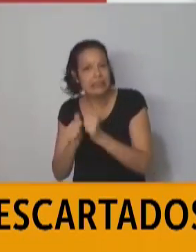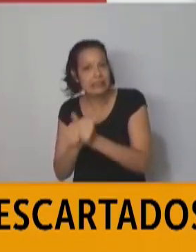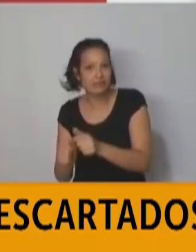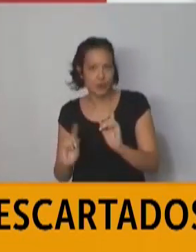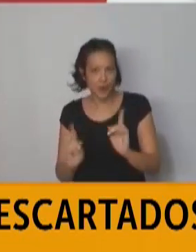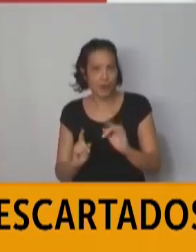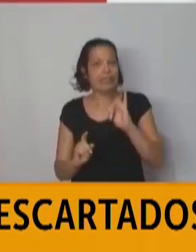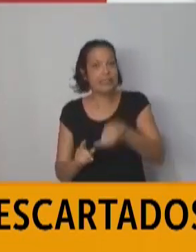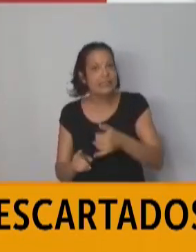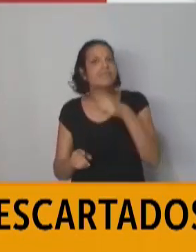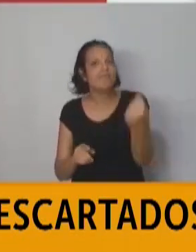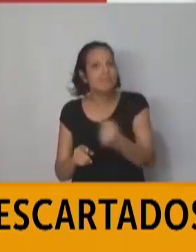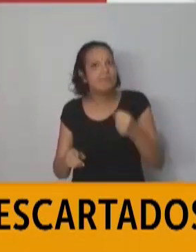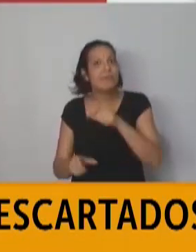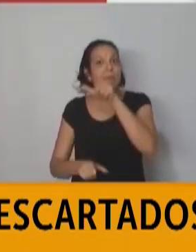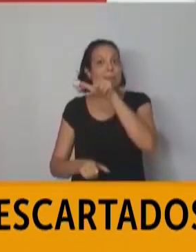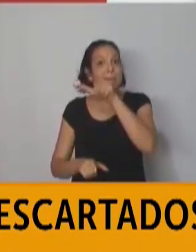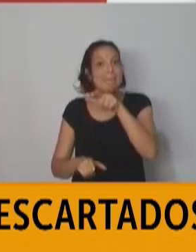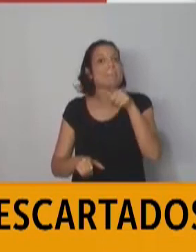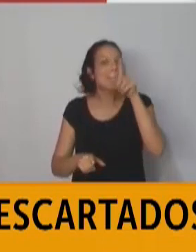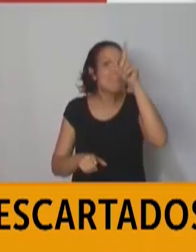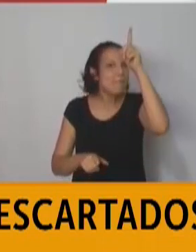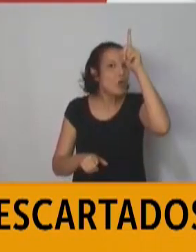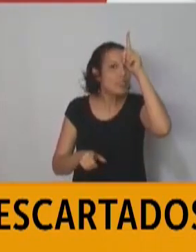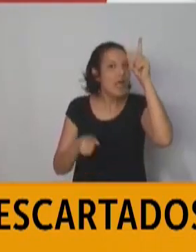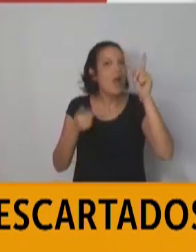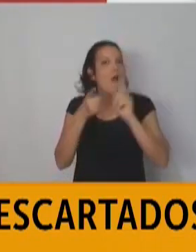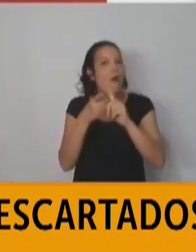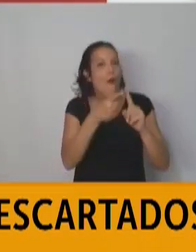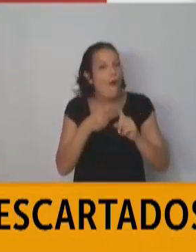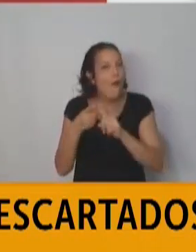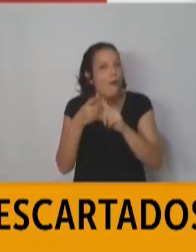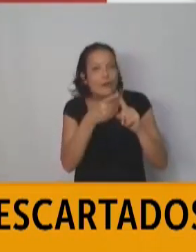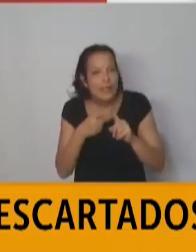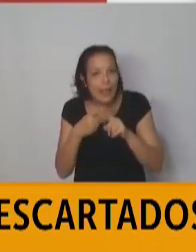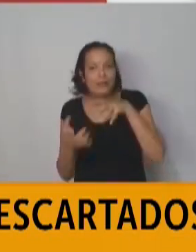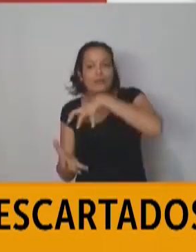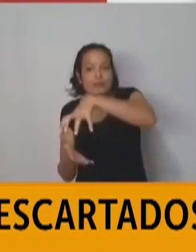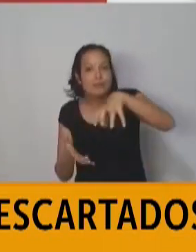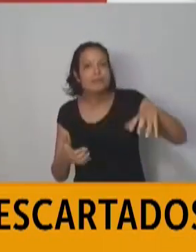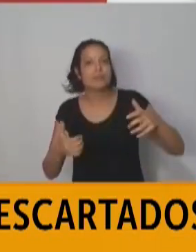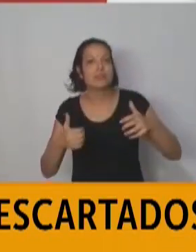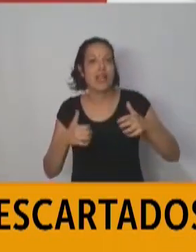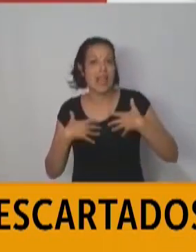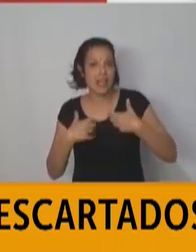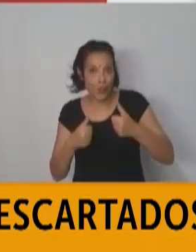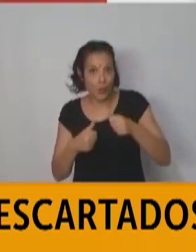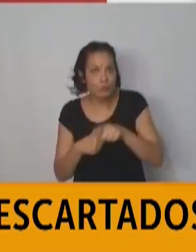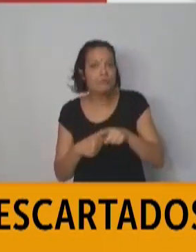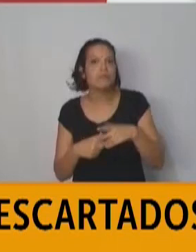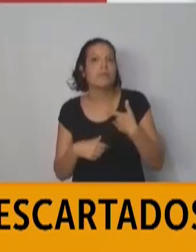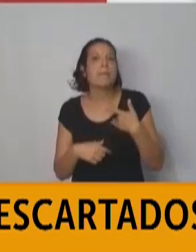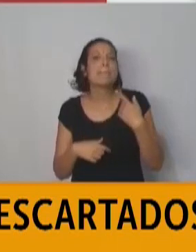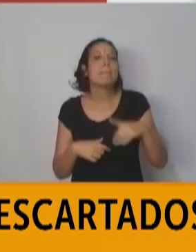esté en contacto el agente policial con el establecimiento de salud más cercano, pero no es